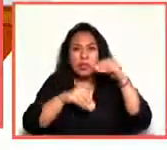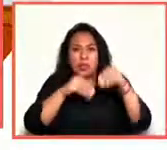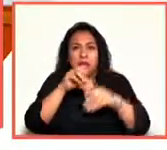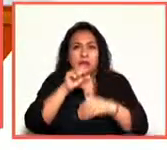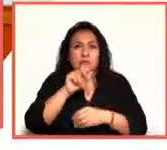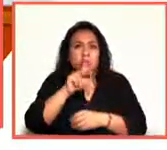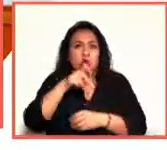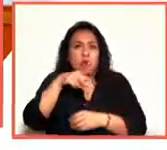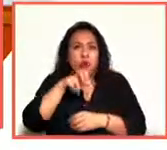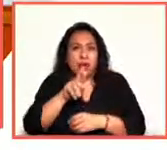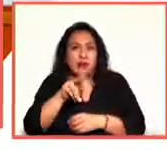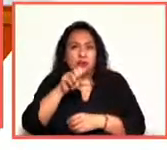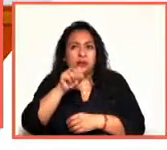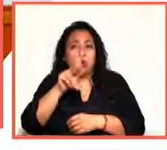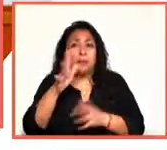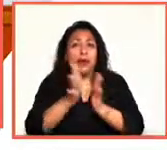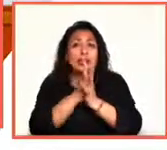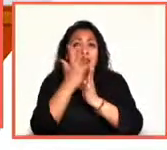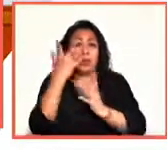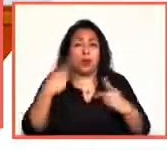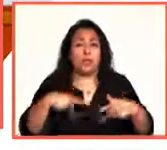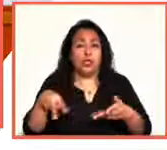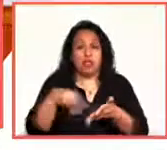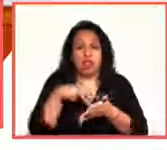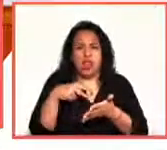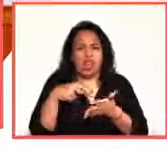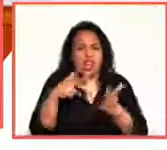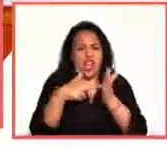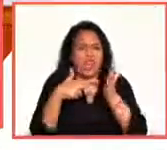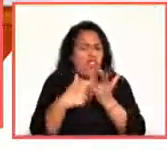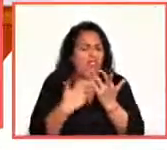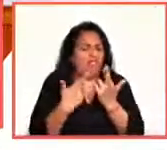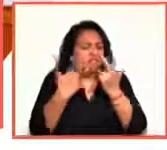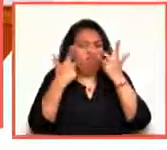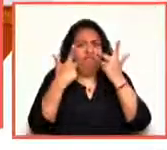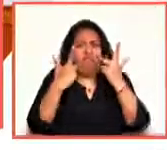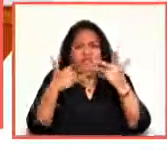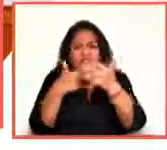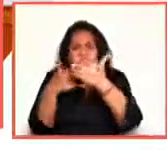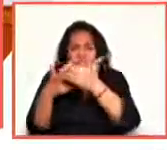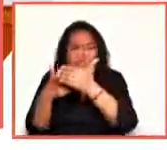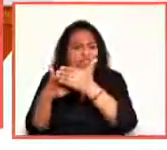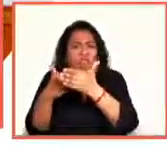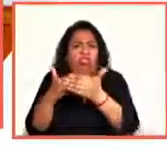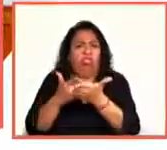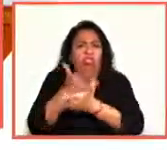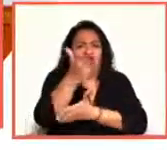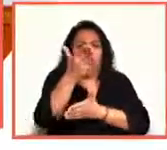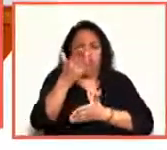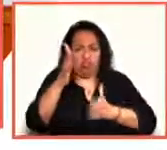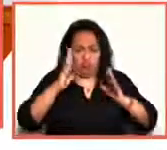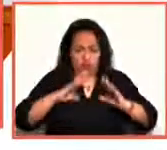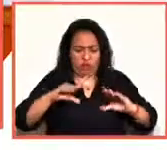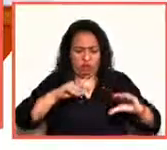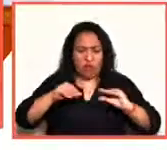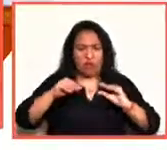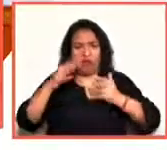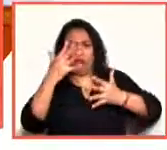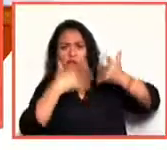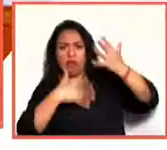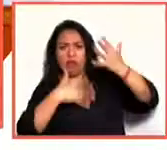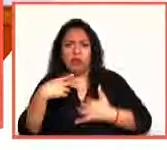participan cinco bailarines que rompen sus reglas y límites a través del lenguaje corporal, lenguaje de señas, voces y movimiento.